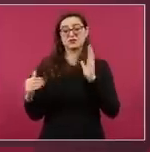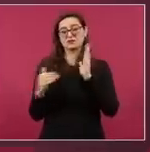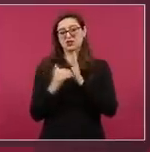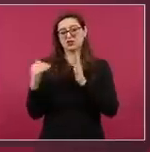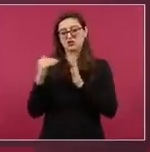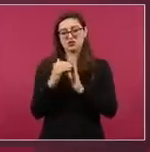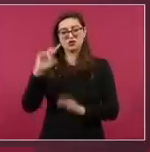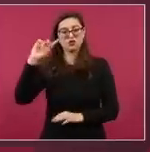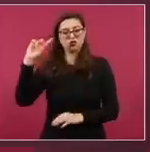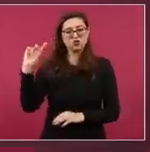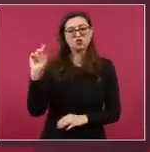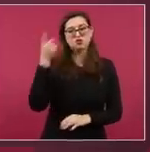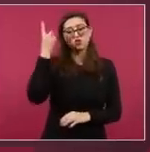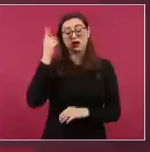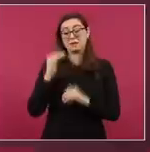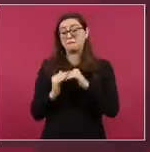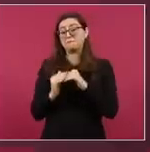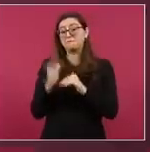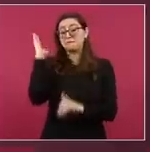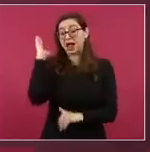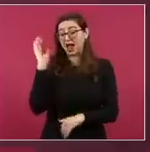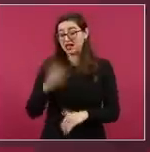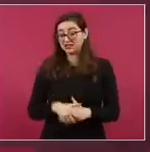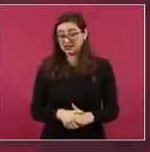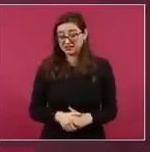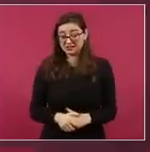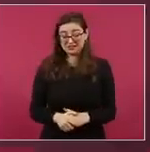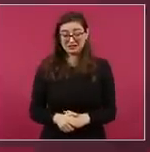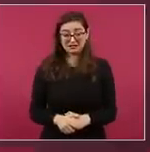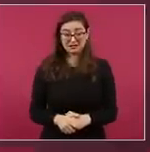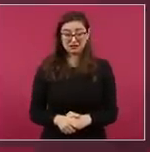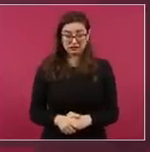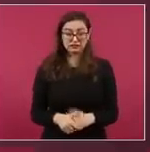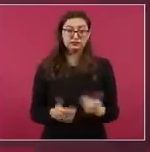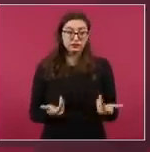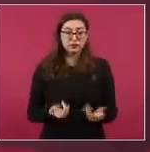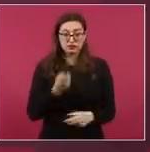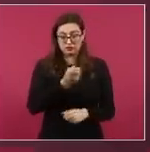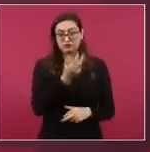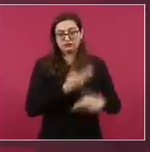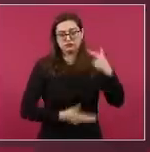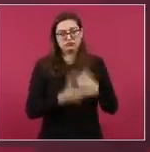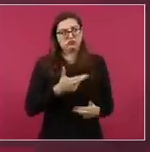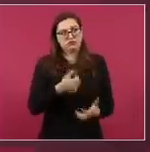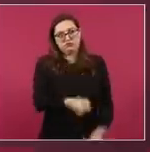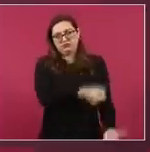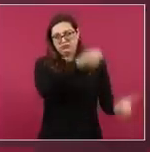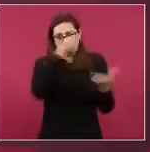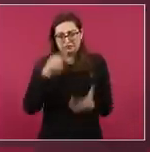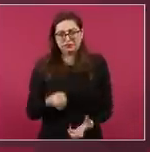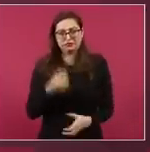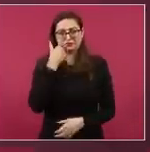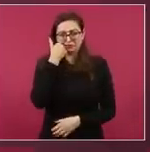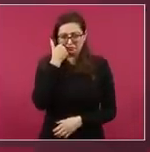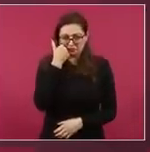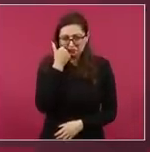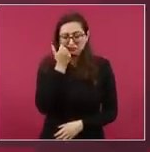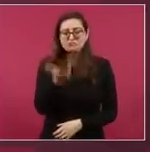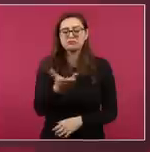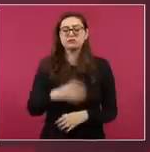no, un poco más de 700 millones de dólares. Entonces, eso es una denuncia que se tiene